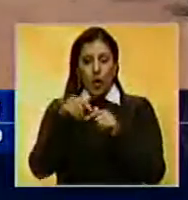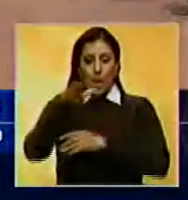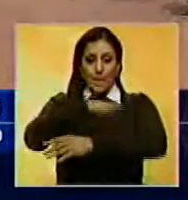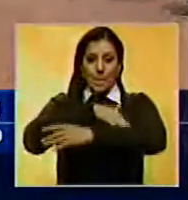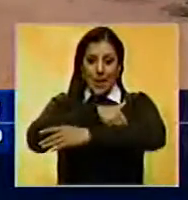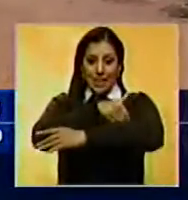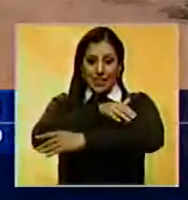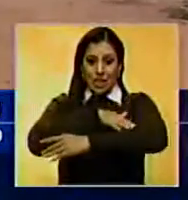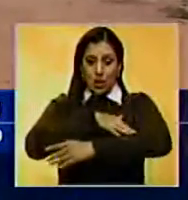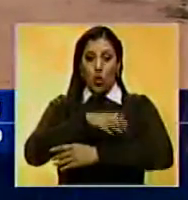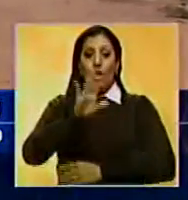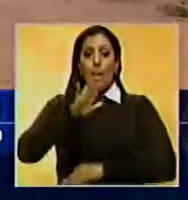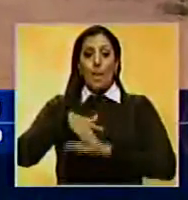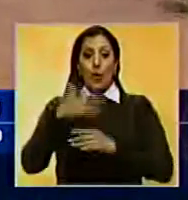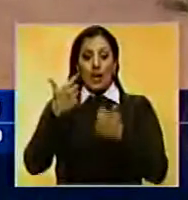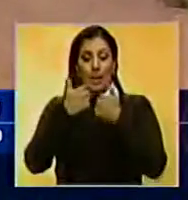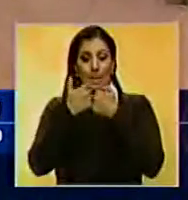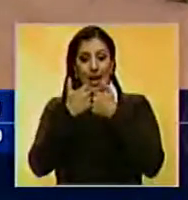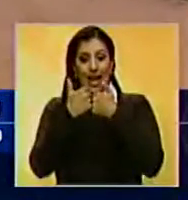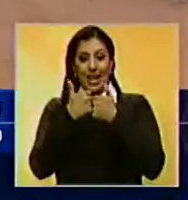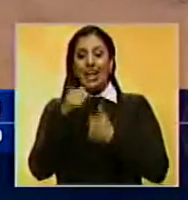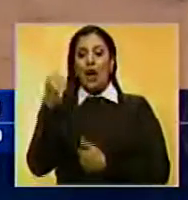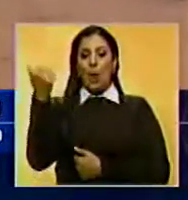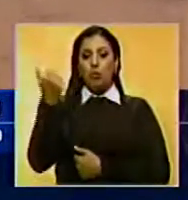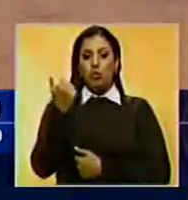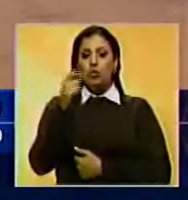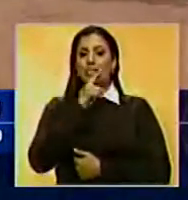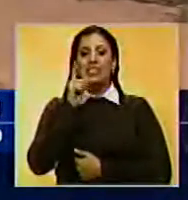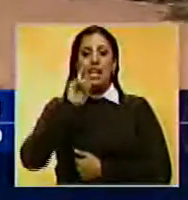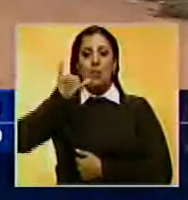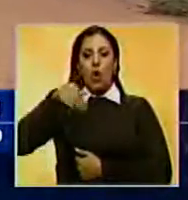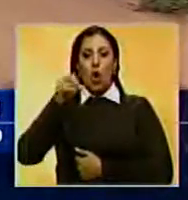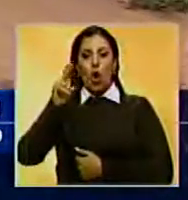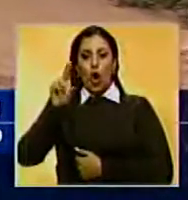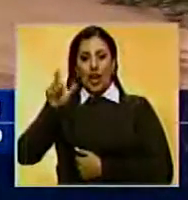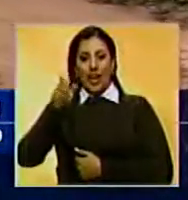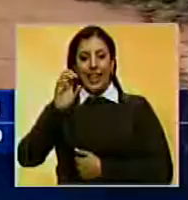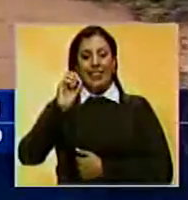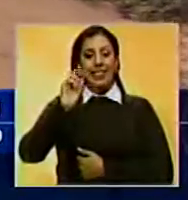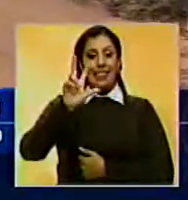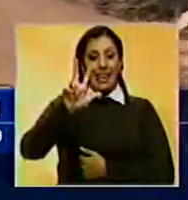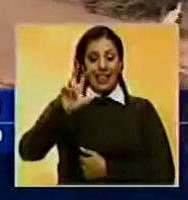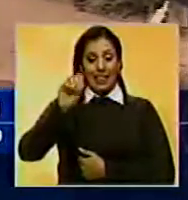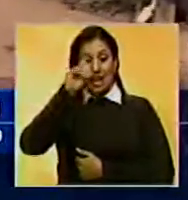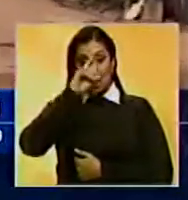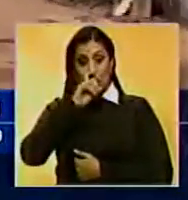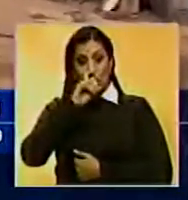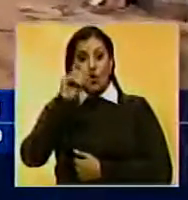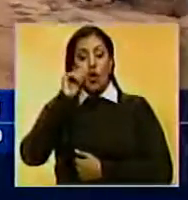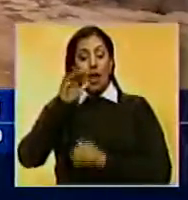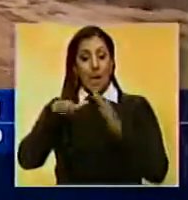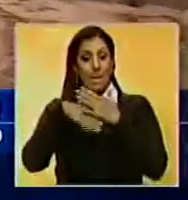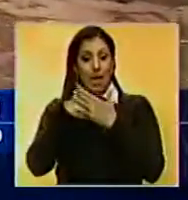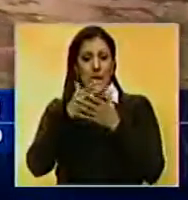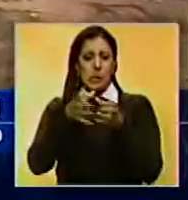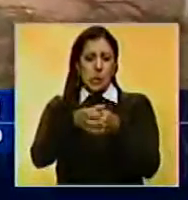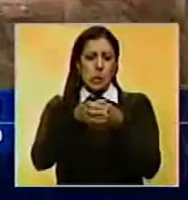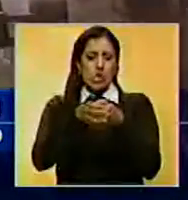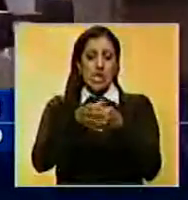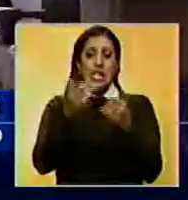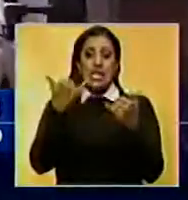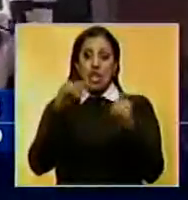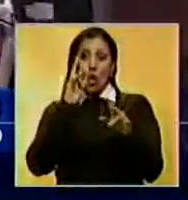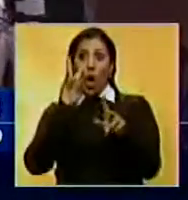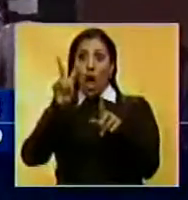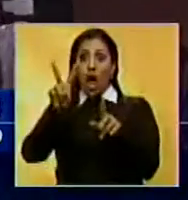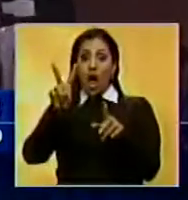Barcelona, en manos de su pareja que fue identificado como Jorge Luis Bozau, de 30 años, cuando en horas de la madrugada la estranguló delante de sus